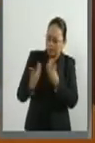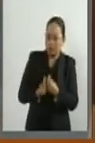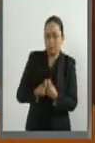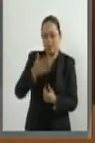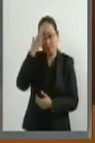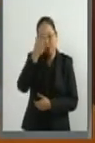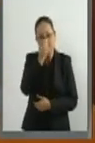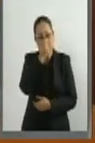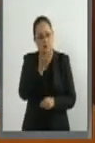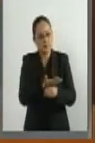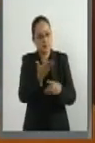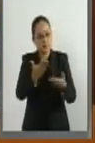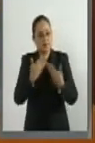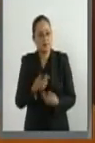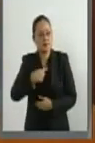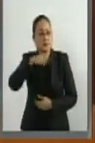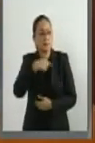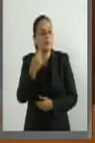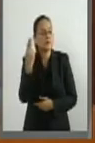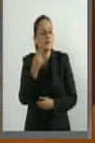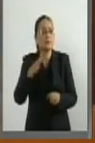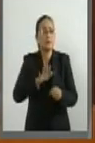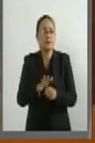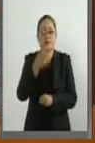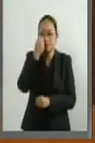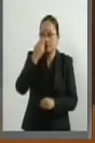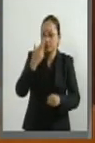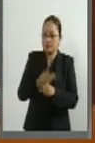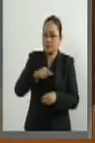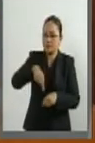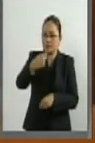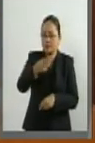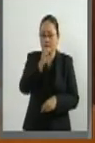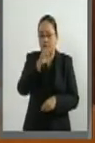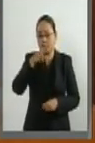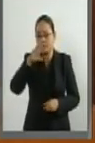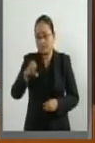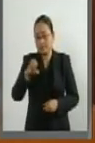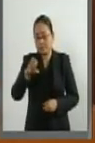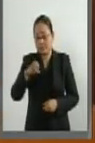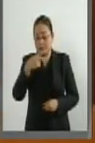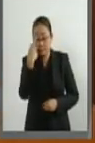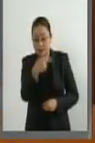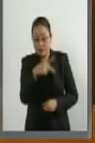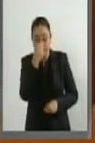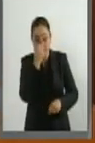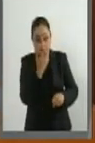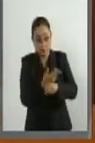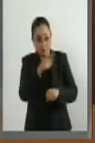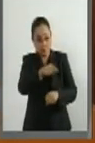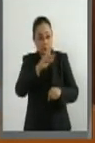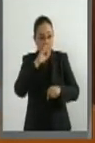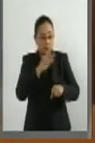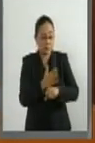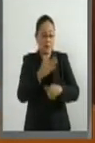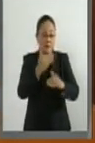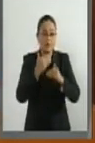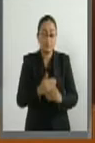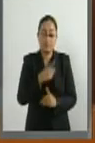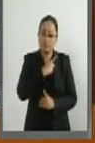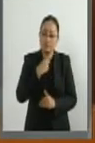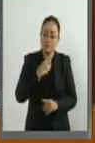Secretario, requerimos que la Secretaría a su cargo, la Secretaría de Relaciones Exteriores, mantenga